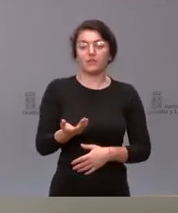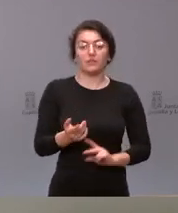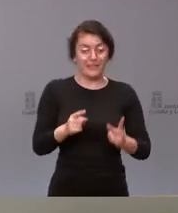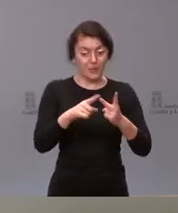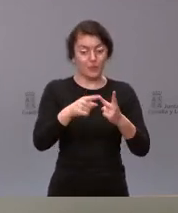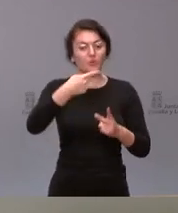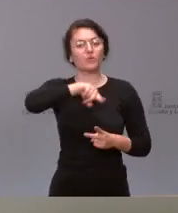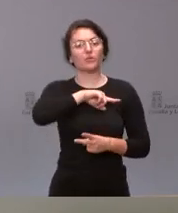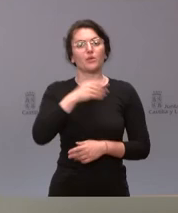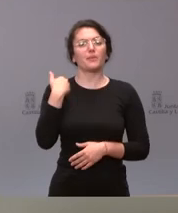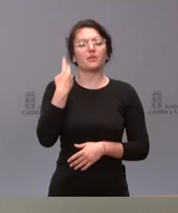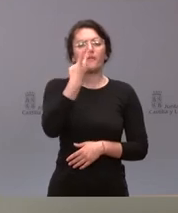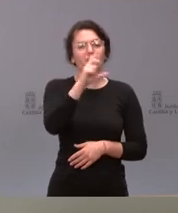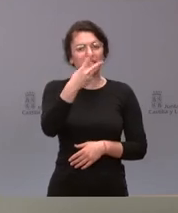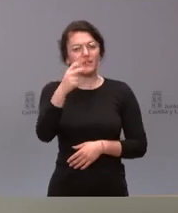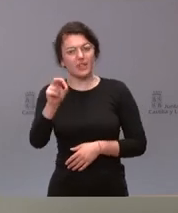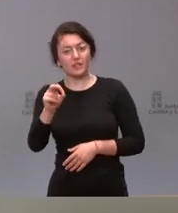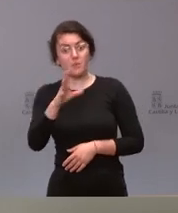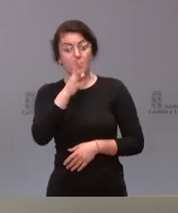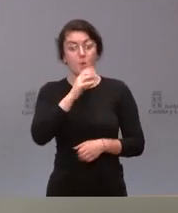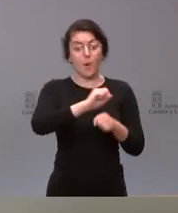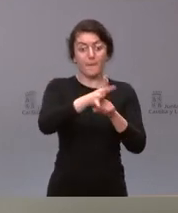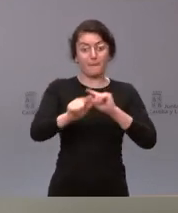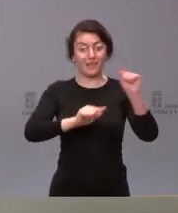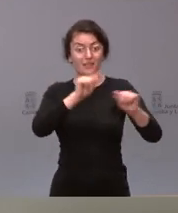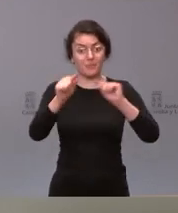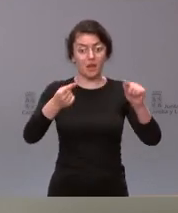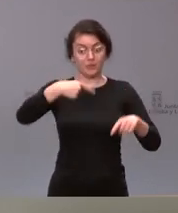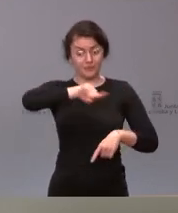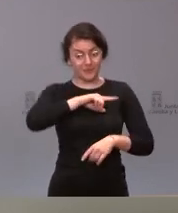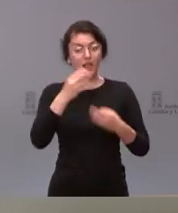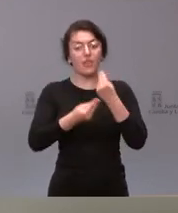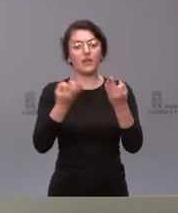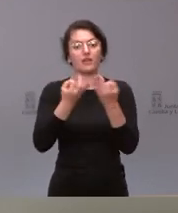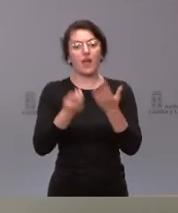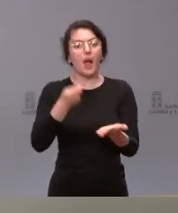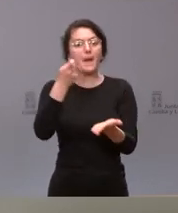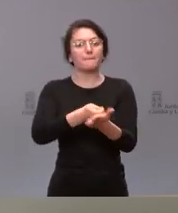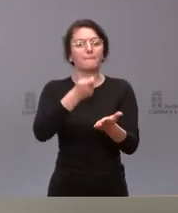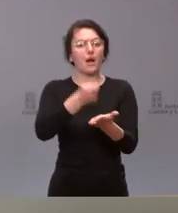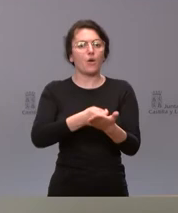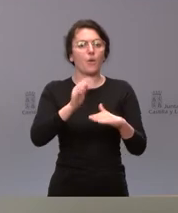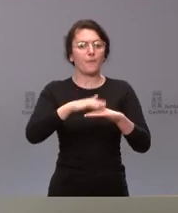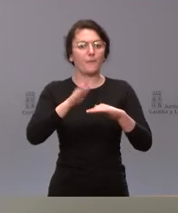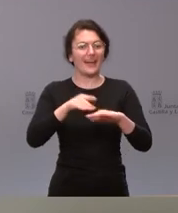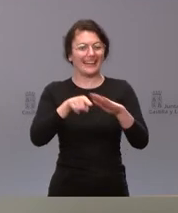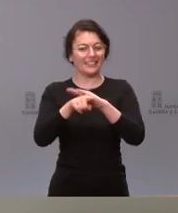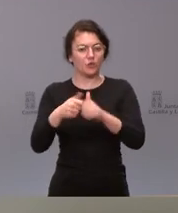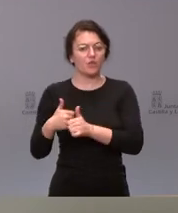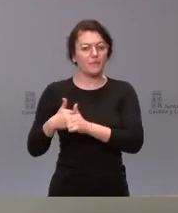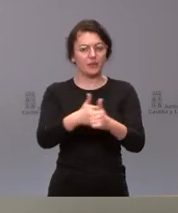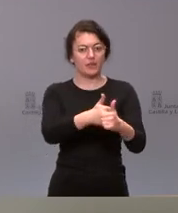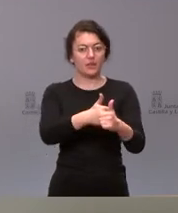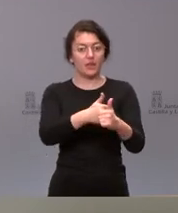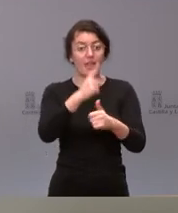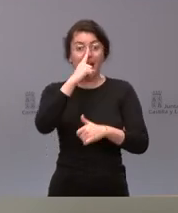función del desarrollo de la pandemia decidimos anticipar algunos pagos de gestión de la dependencia que correspondían al año